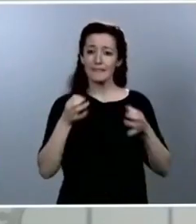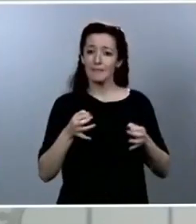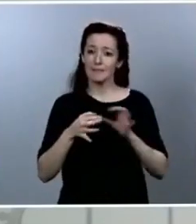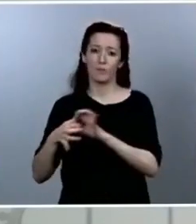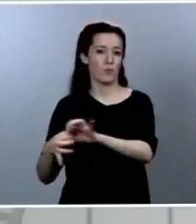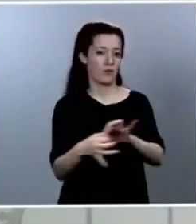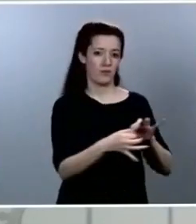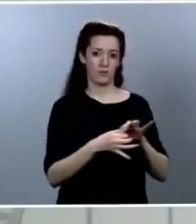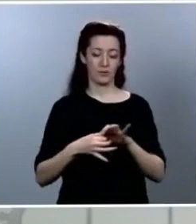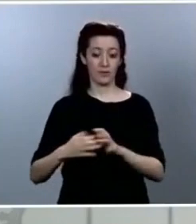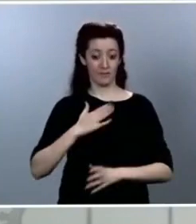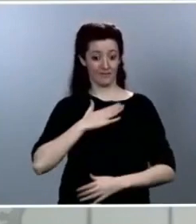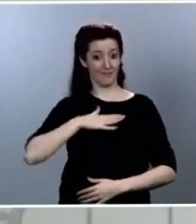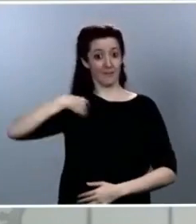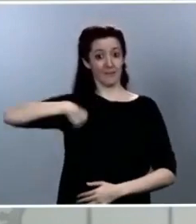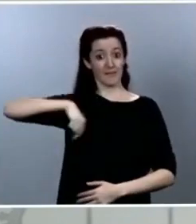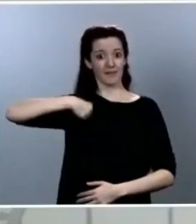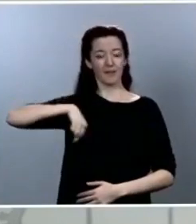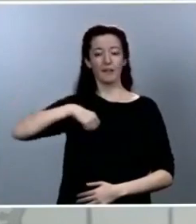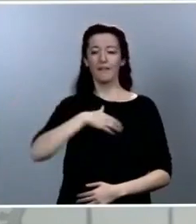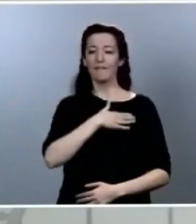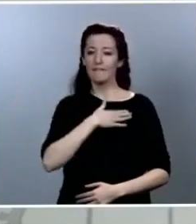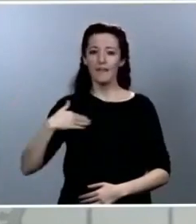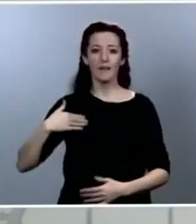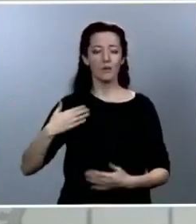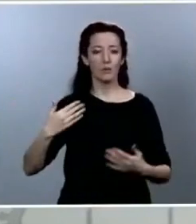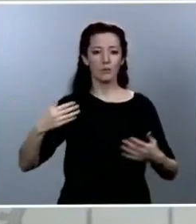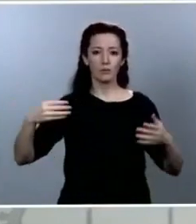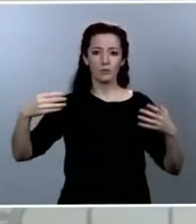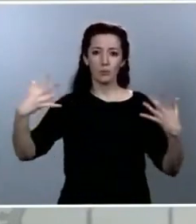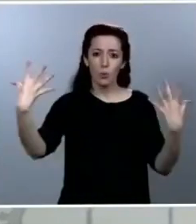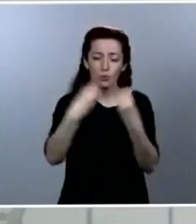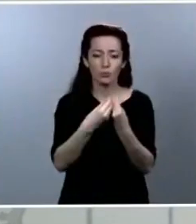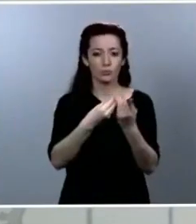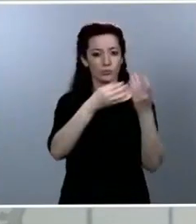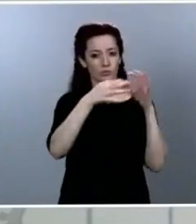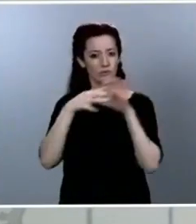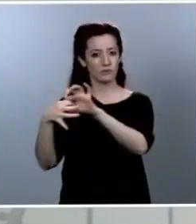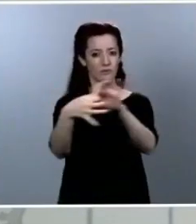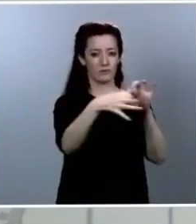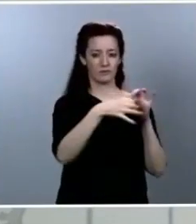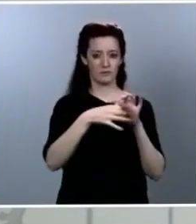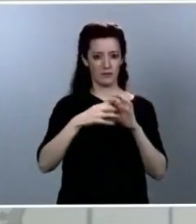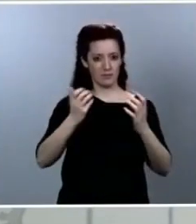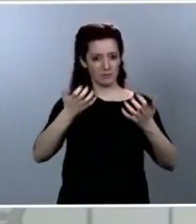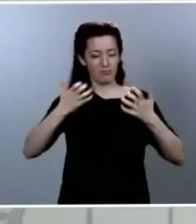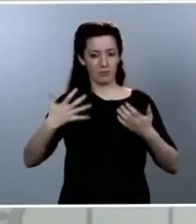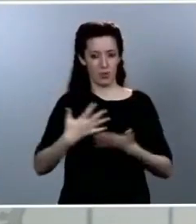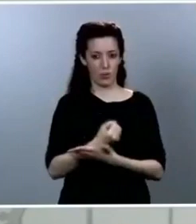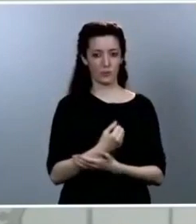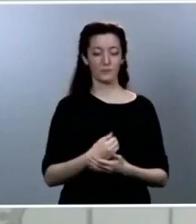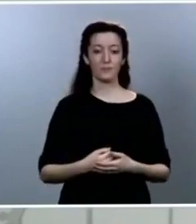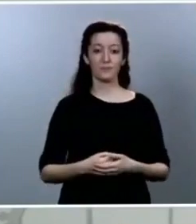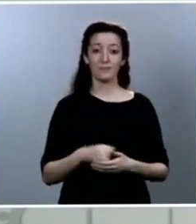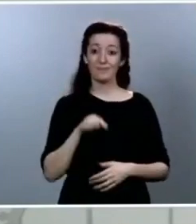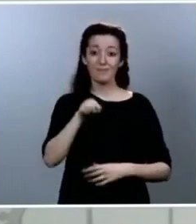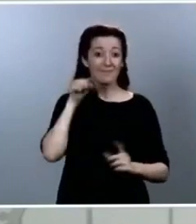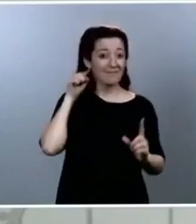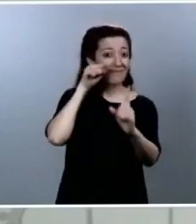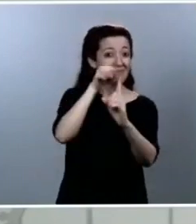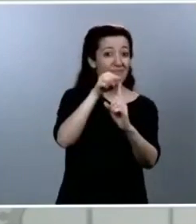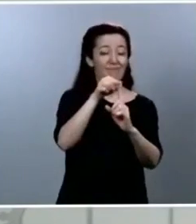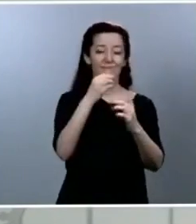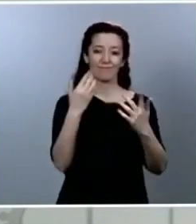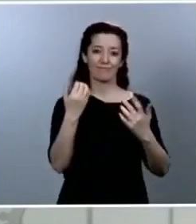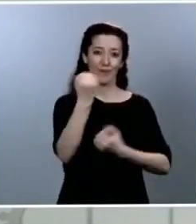es sumar a todos para que toda la sociedad española gane. La reconstrucción social y económica es nuestro único horizonte, la unidad es nuestro camino